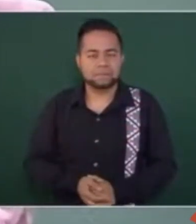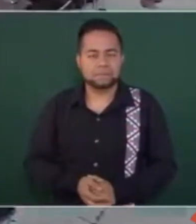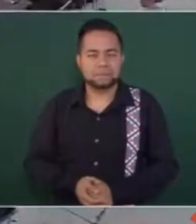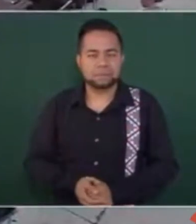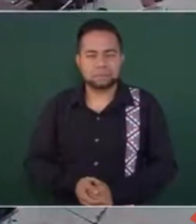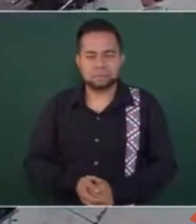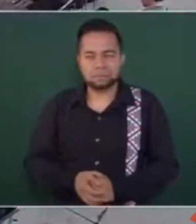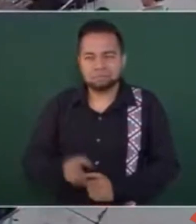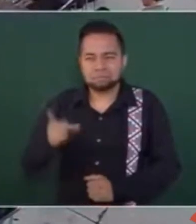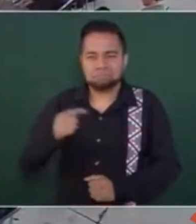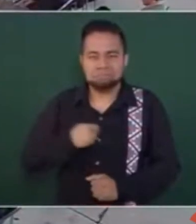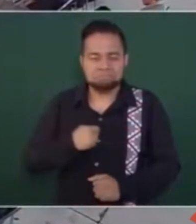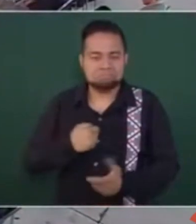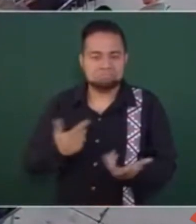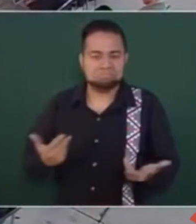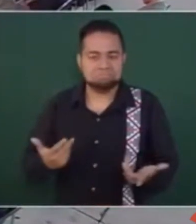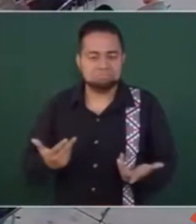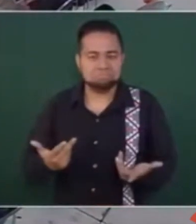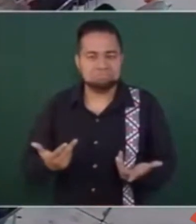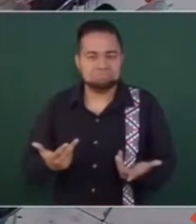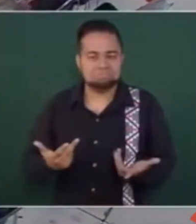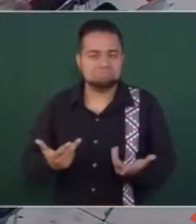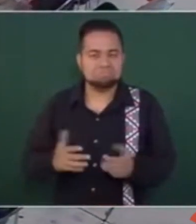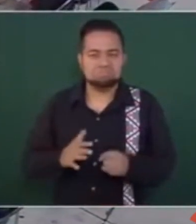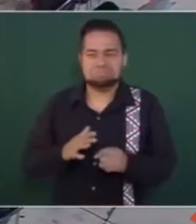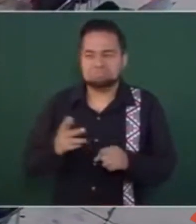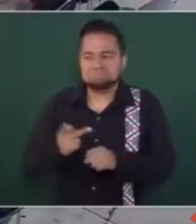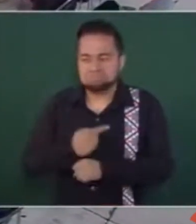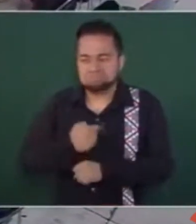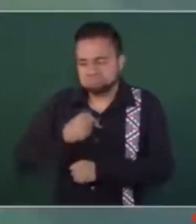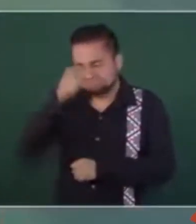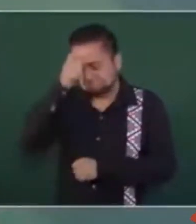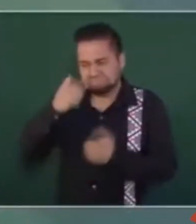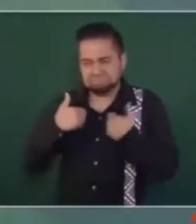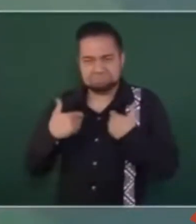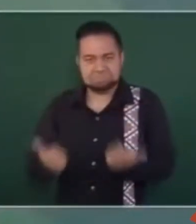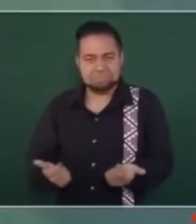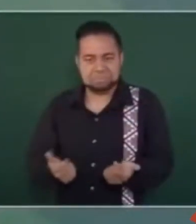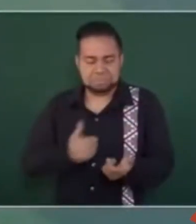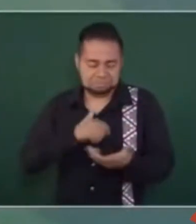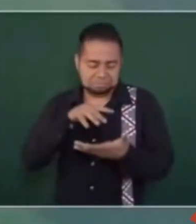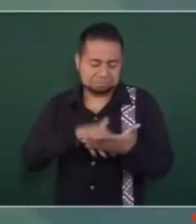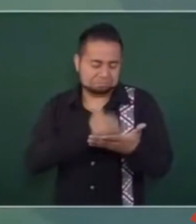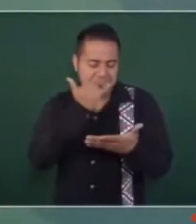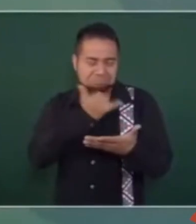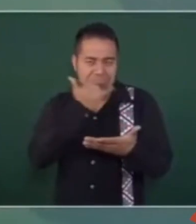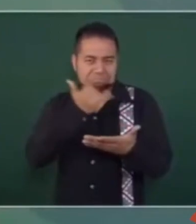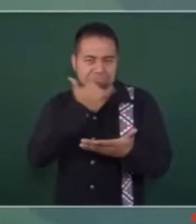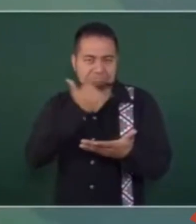entender lo que sucedió no leyó bien